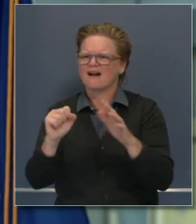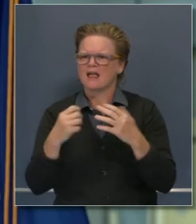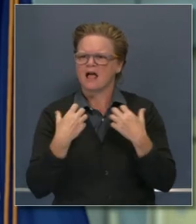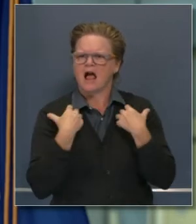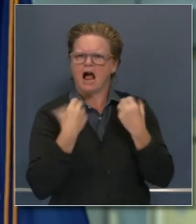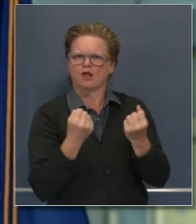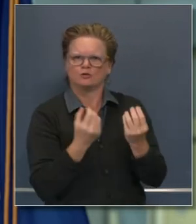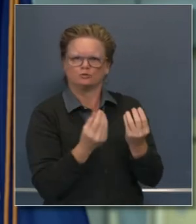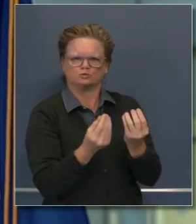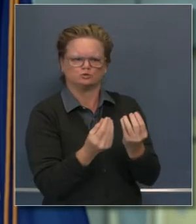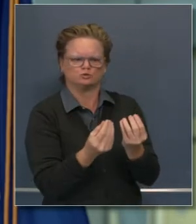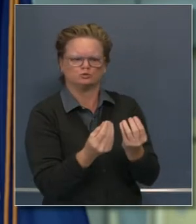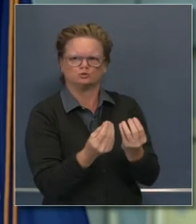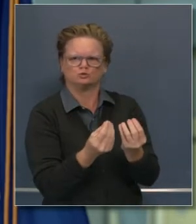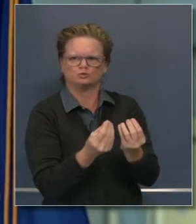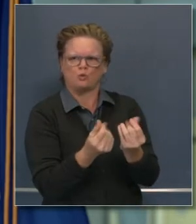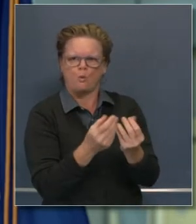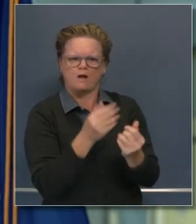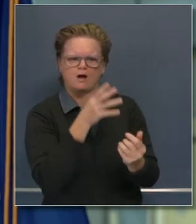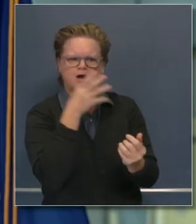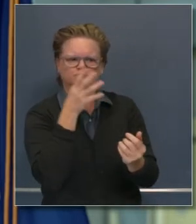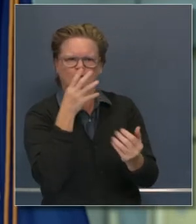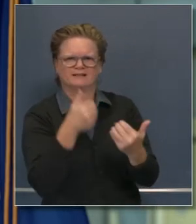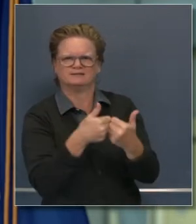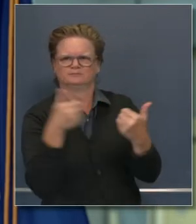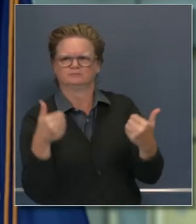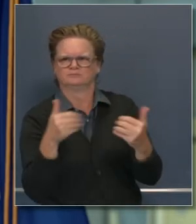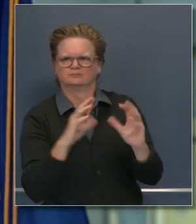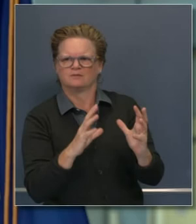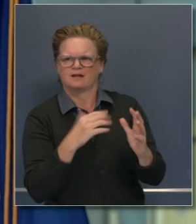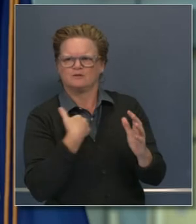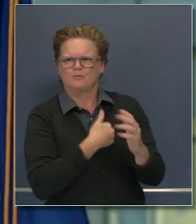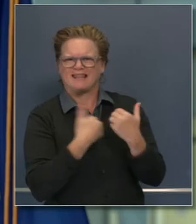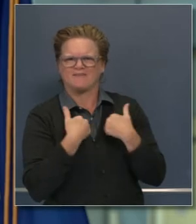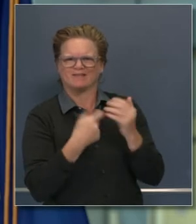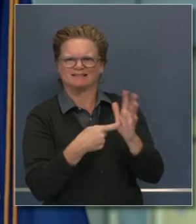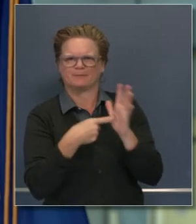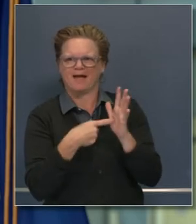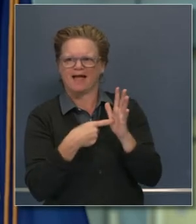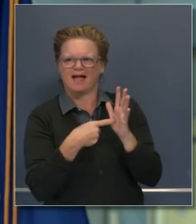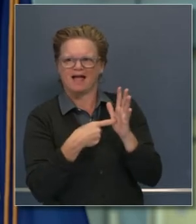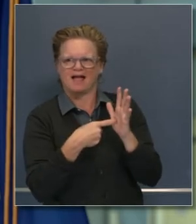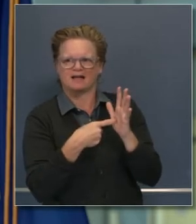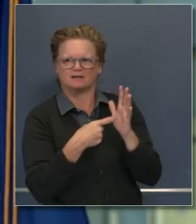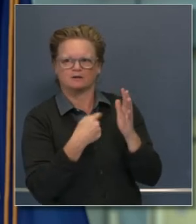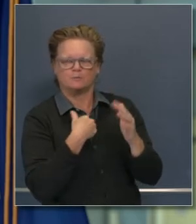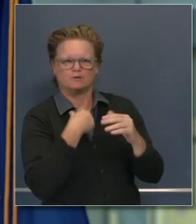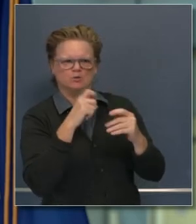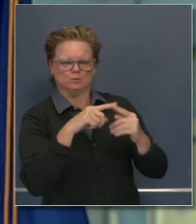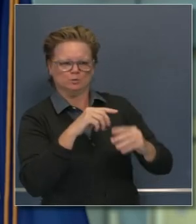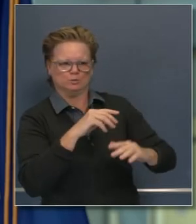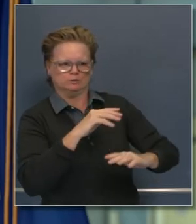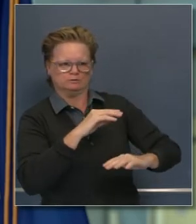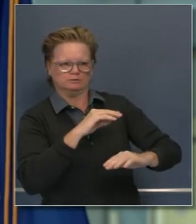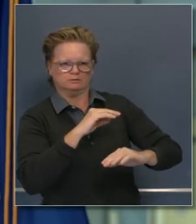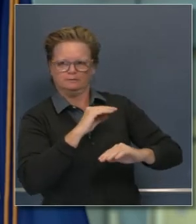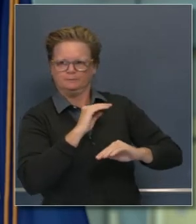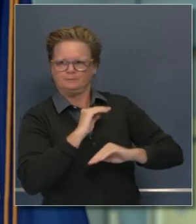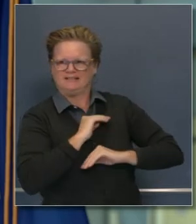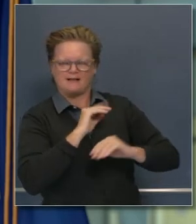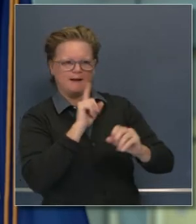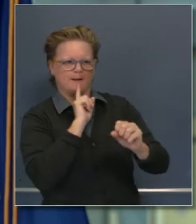Todo lo que podamos hacer en estrategia de demanda comprometidos a una causa mayor de justicia ambiental,